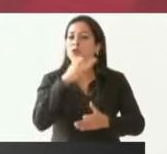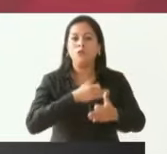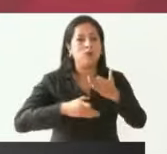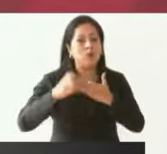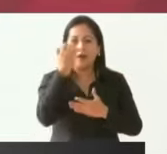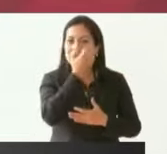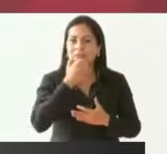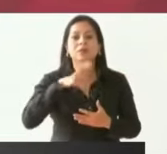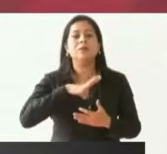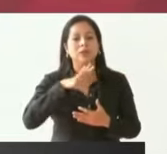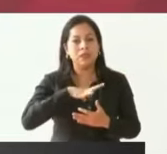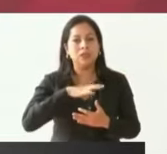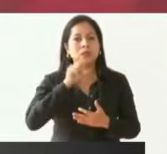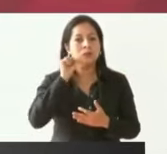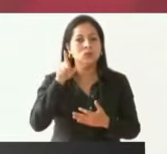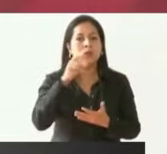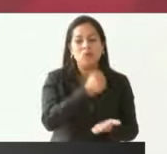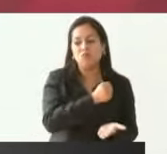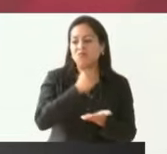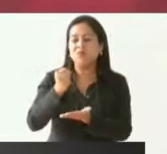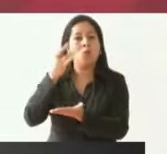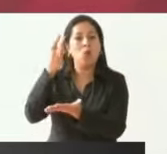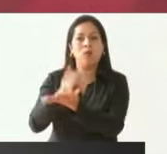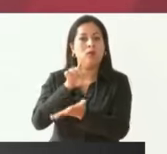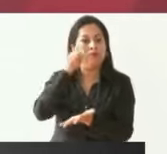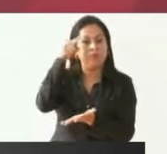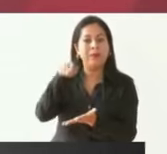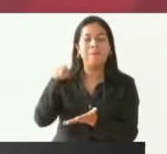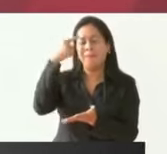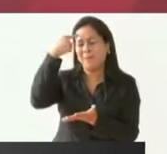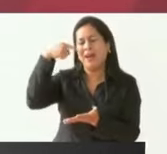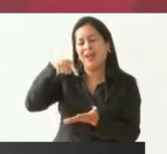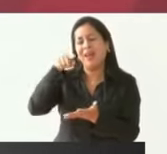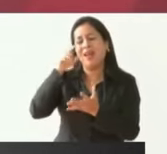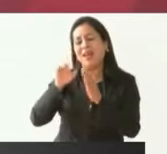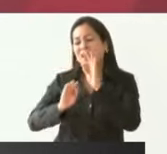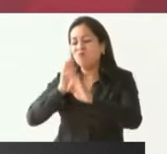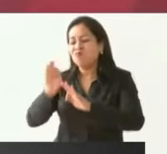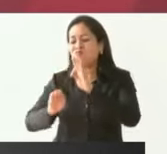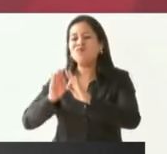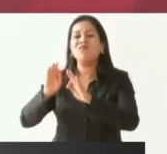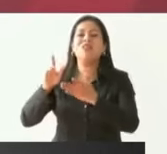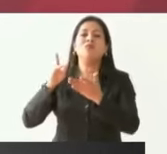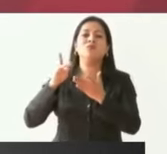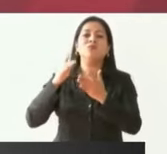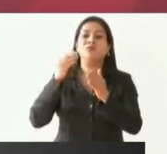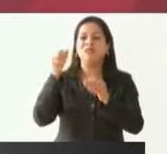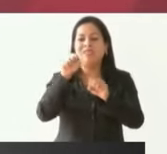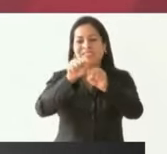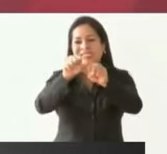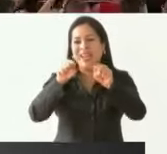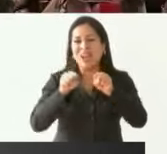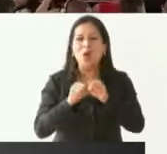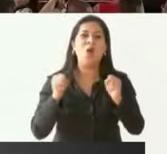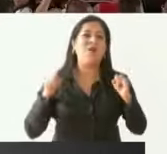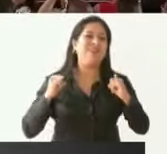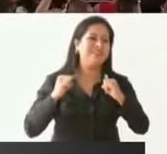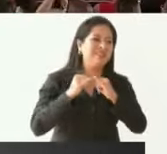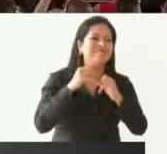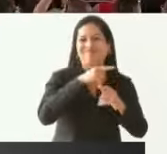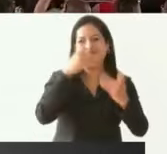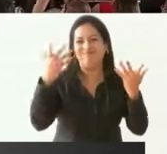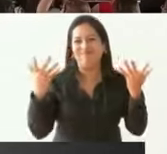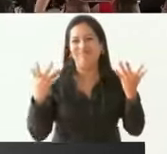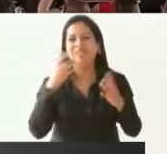escuelas van a tener su presupuesto para el mantenimiento de sus aulas y de sus instalaciones.